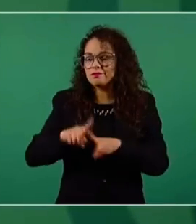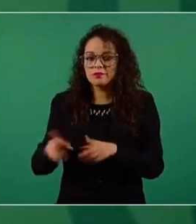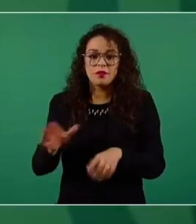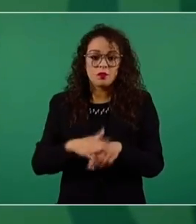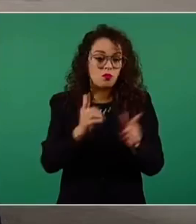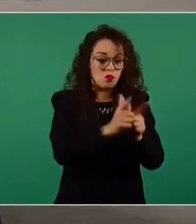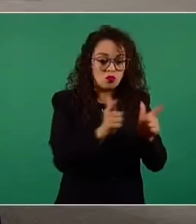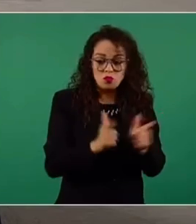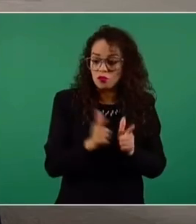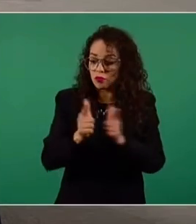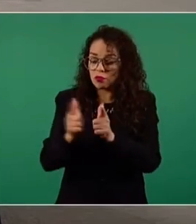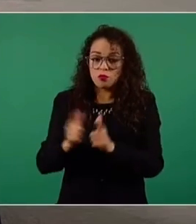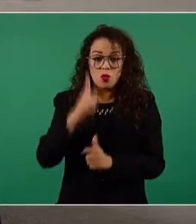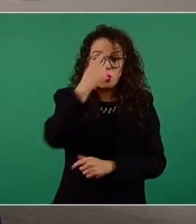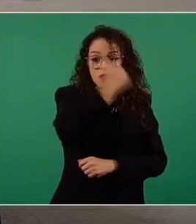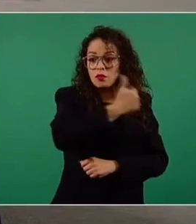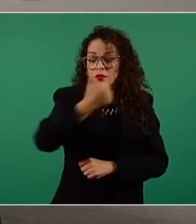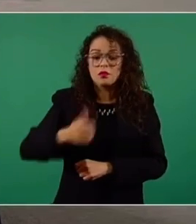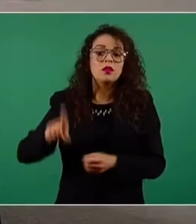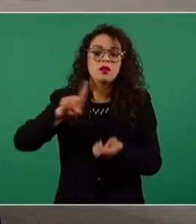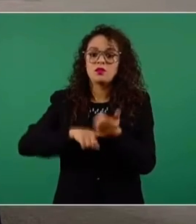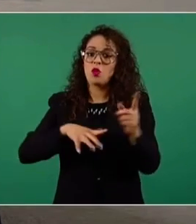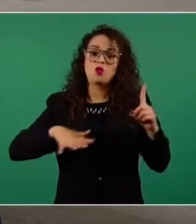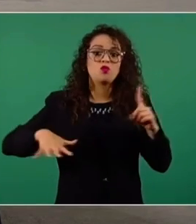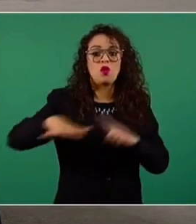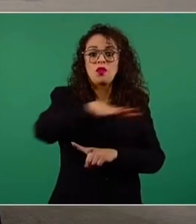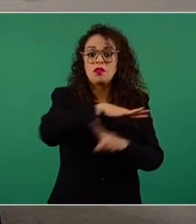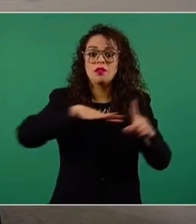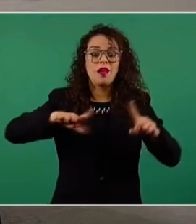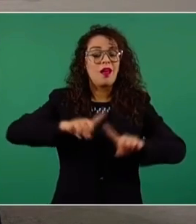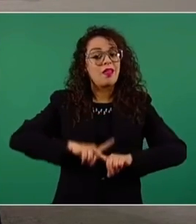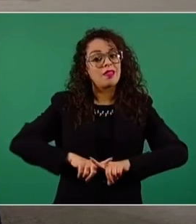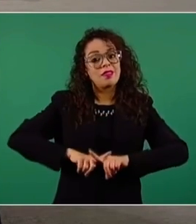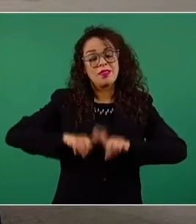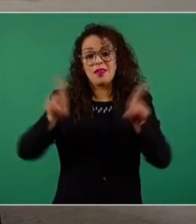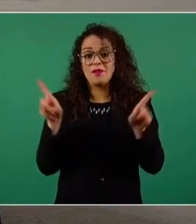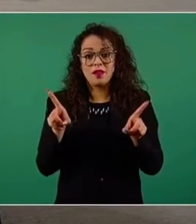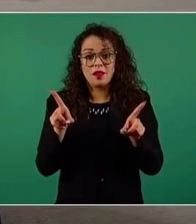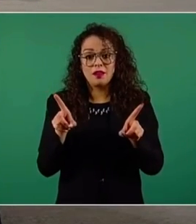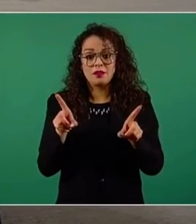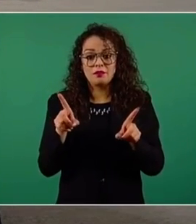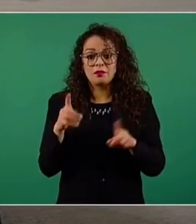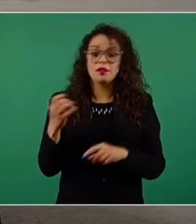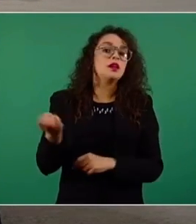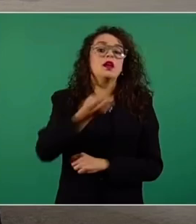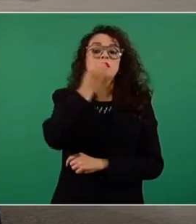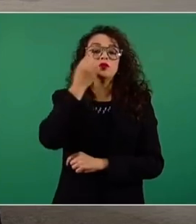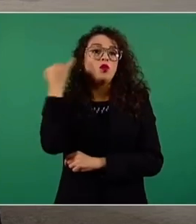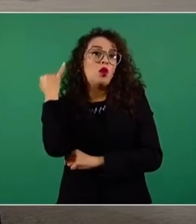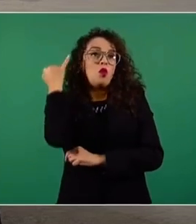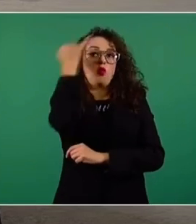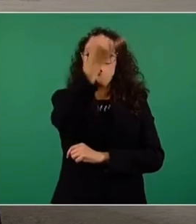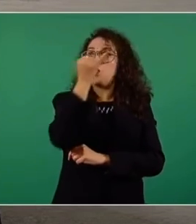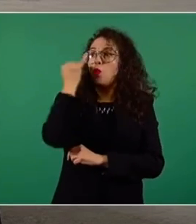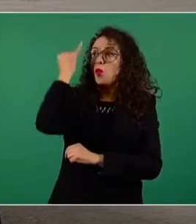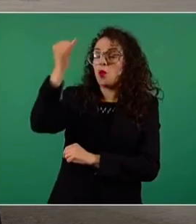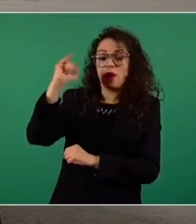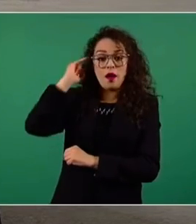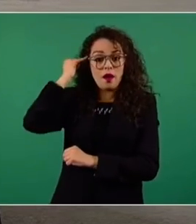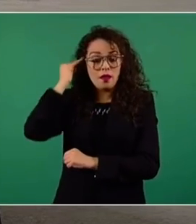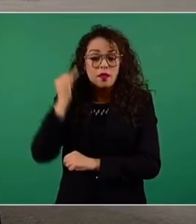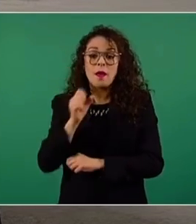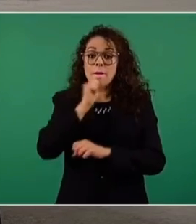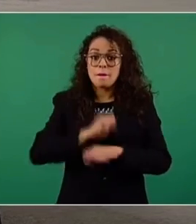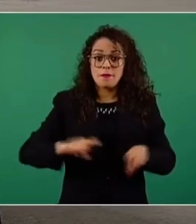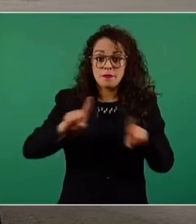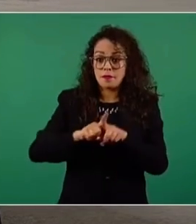cada grupo es un contexto muy diferente. No podemos hablar lo mismo de una escuela rural que una escuela urbana. No